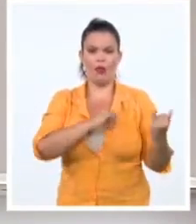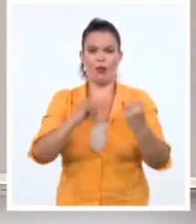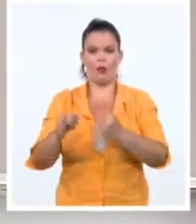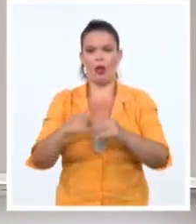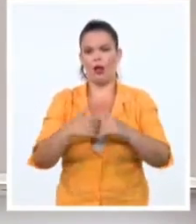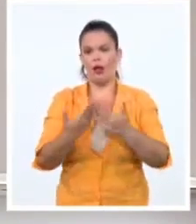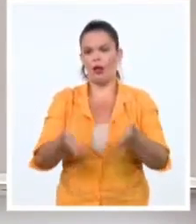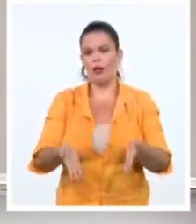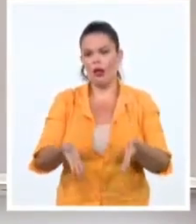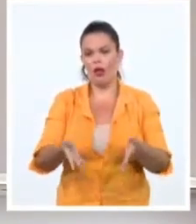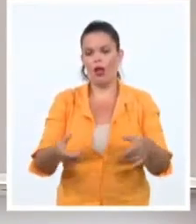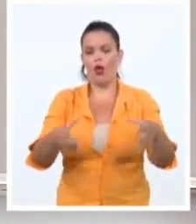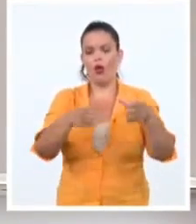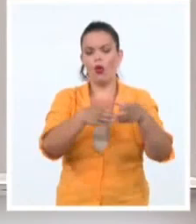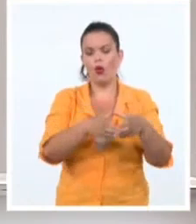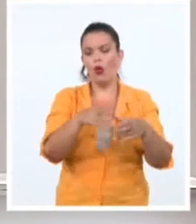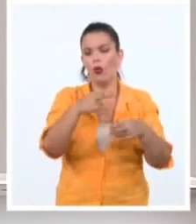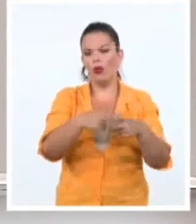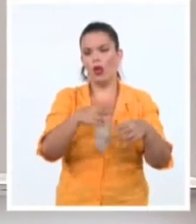pacíficas.